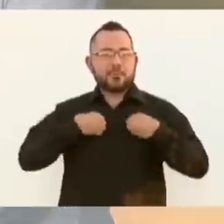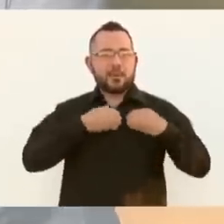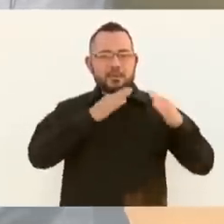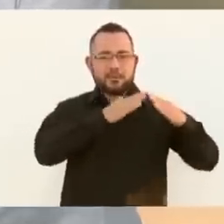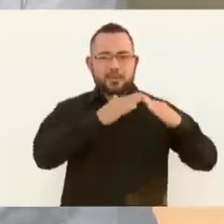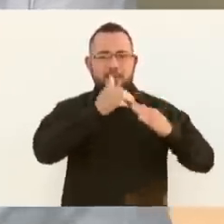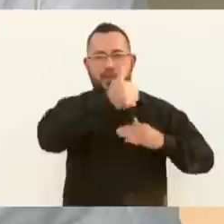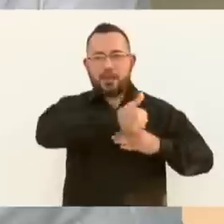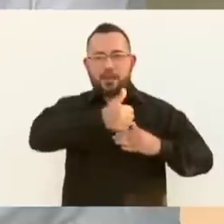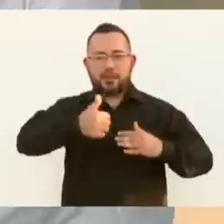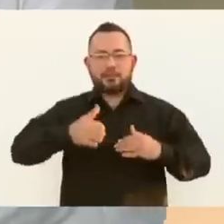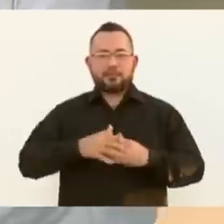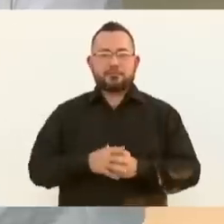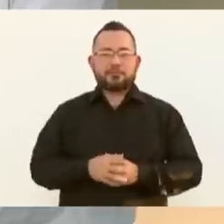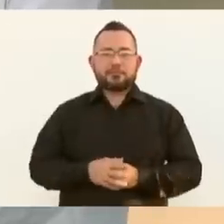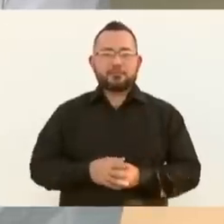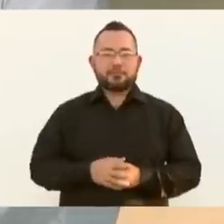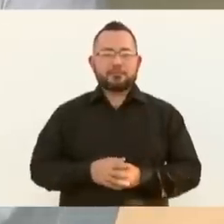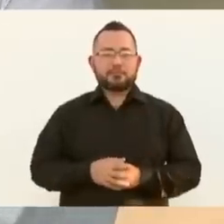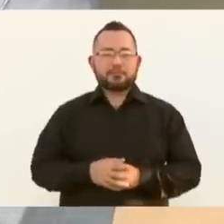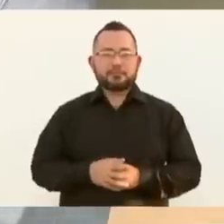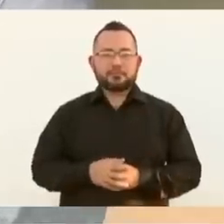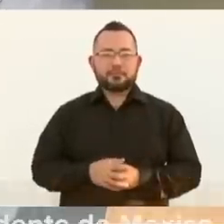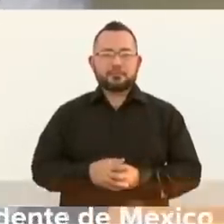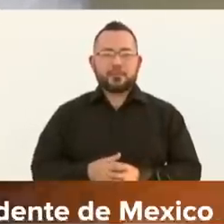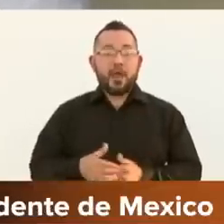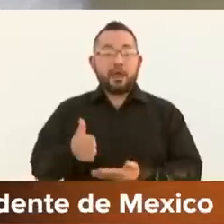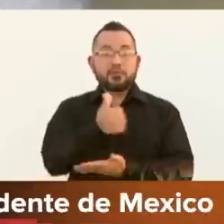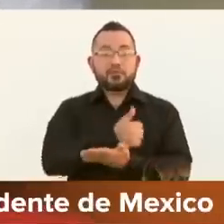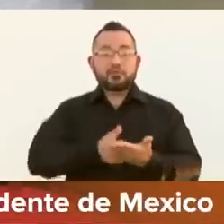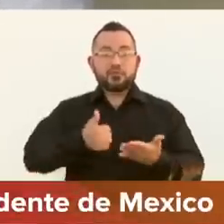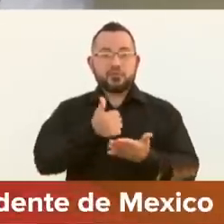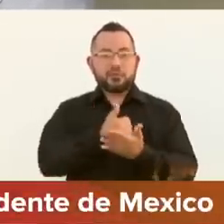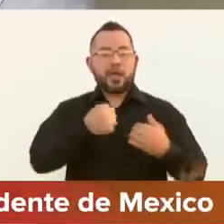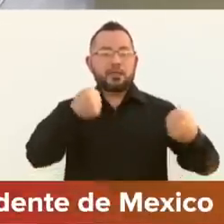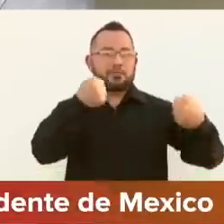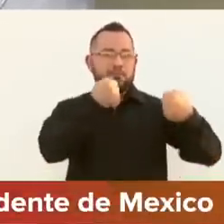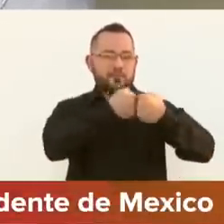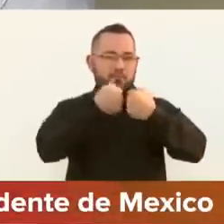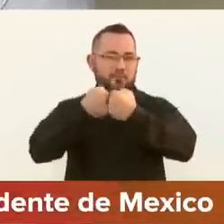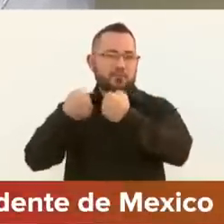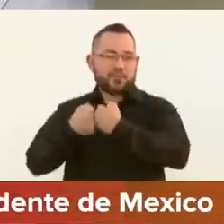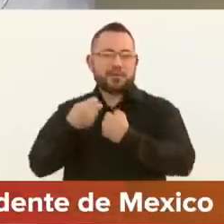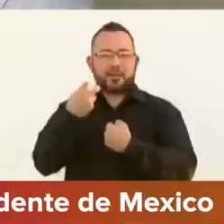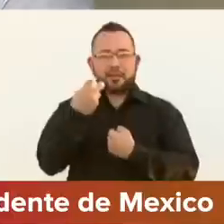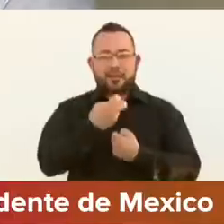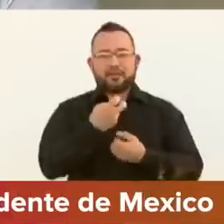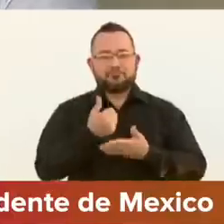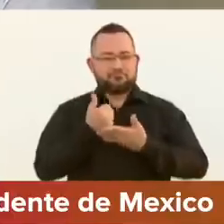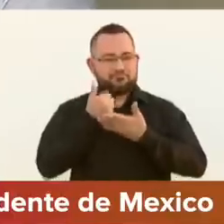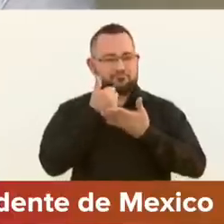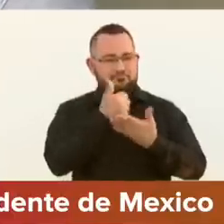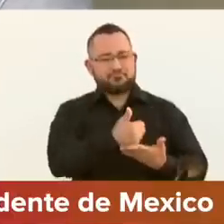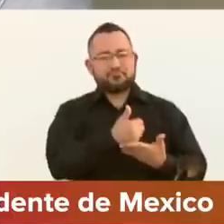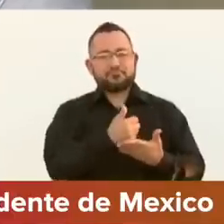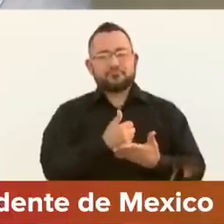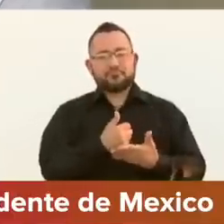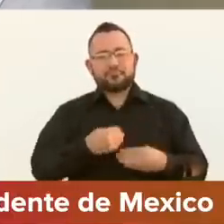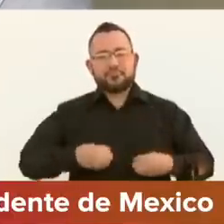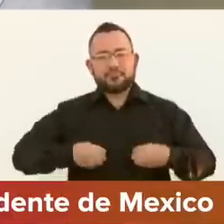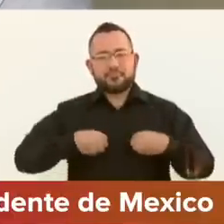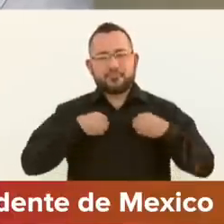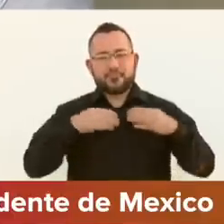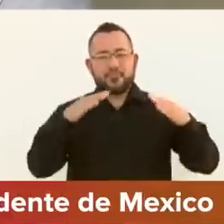las ciudades fronterizas del estado de Sonora y quiero decir